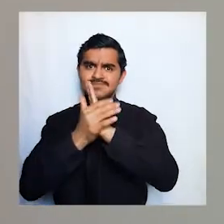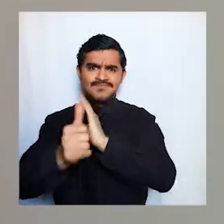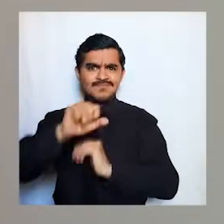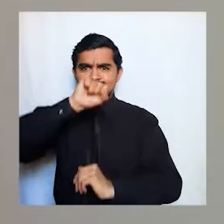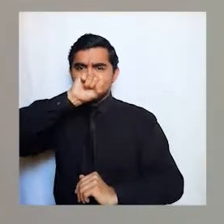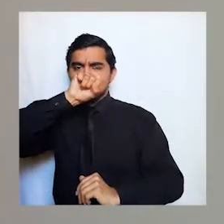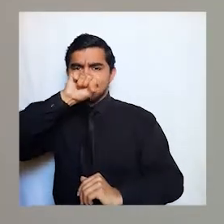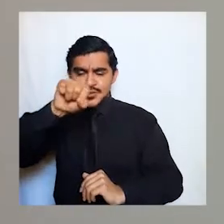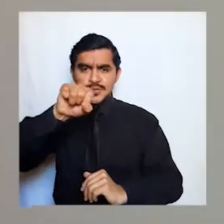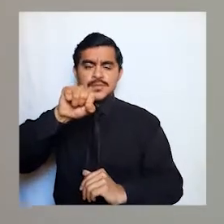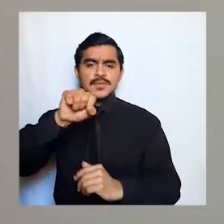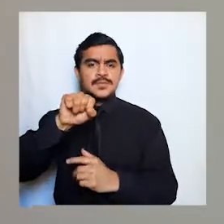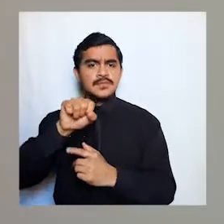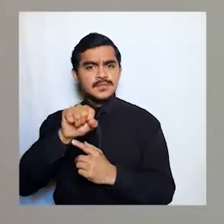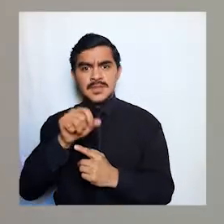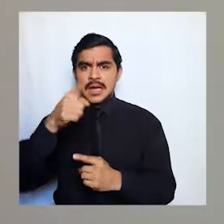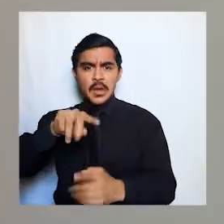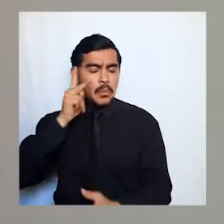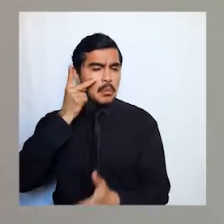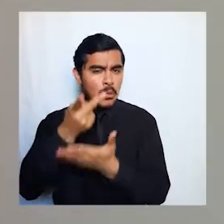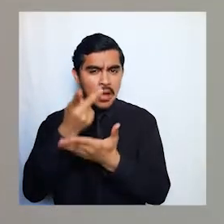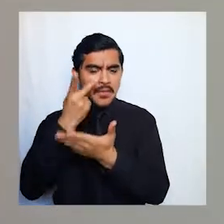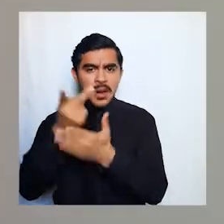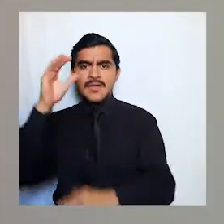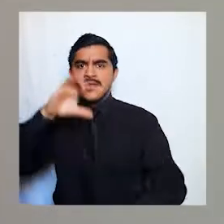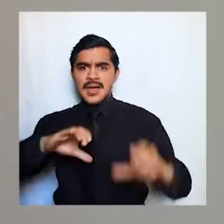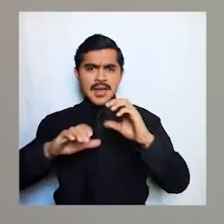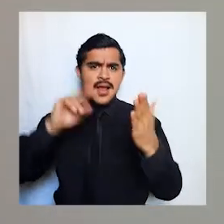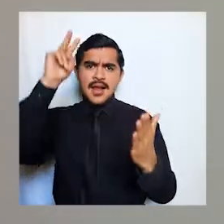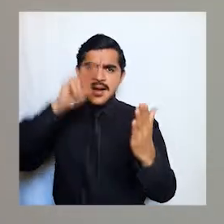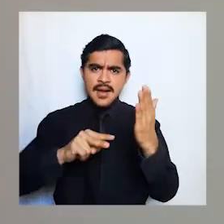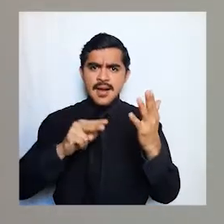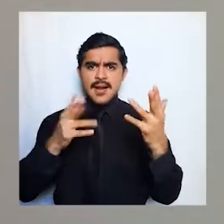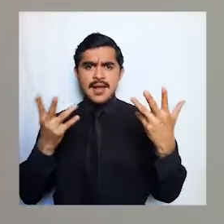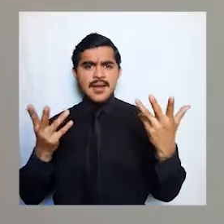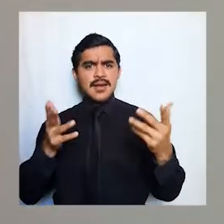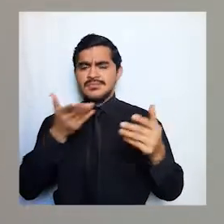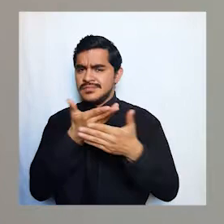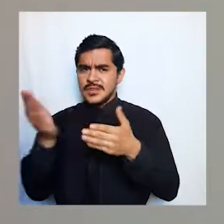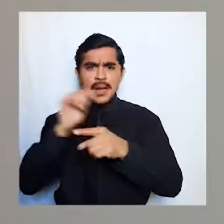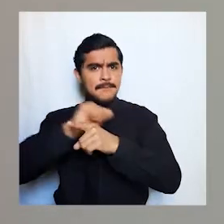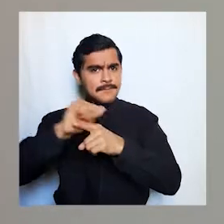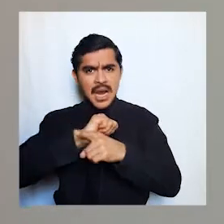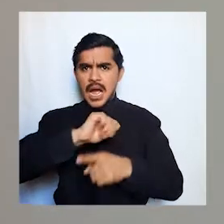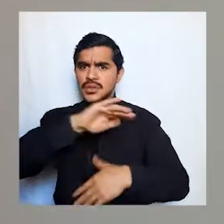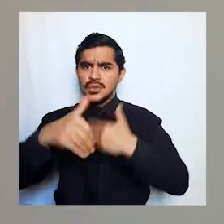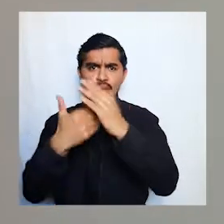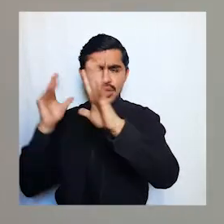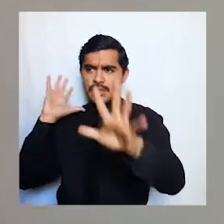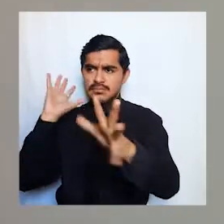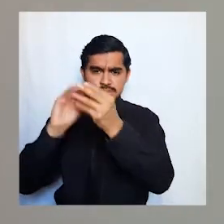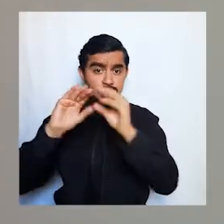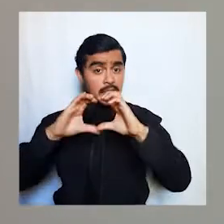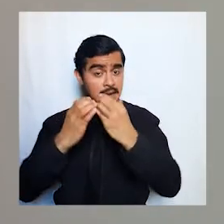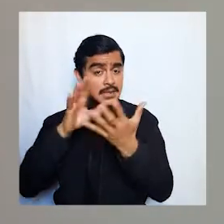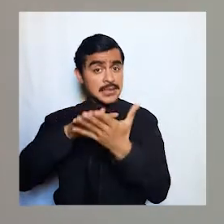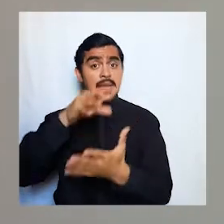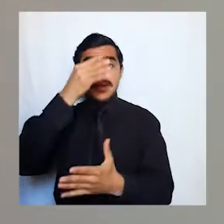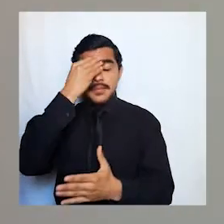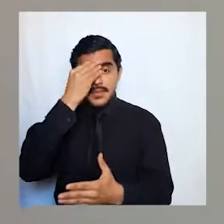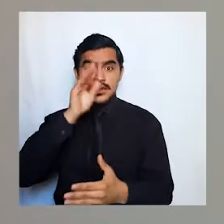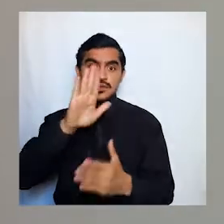apasiona sus talentos que hagan experimentos científicos que lean que pongan en práctica todo lo que han aprendido en sus clases